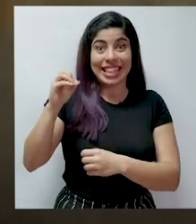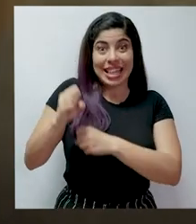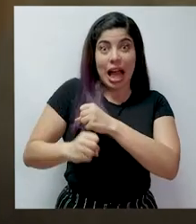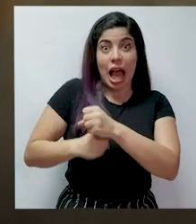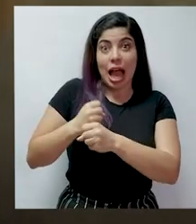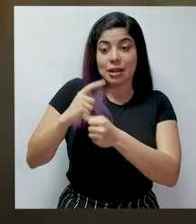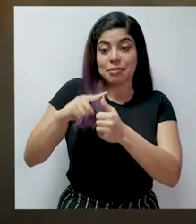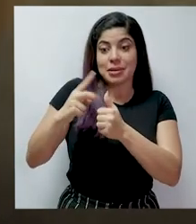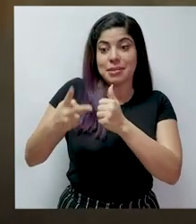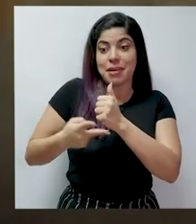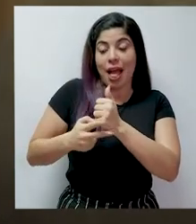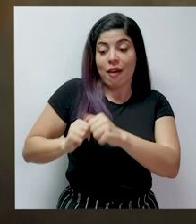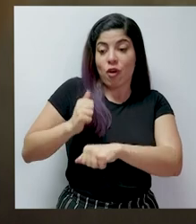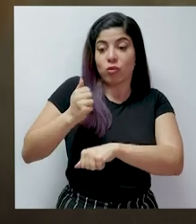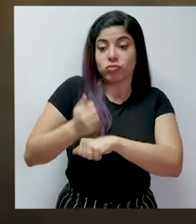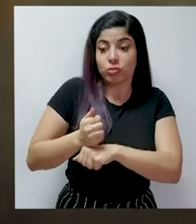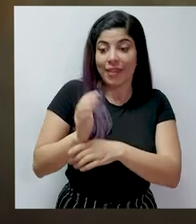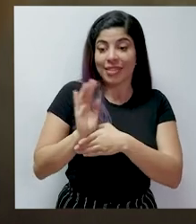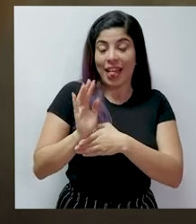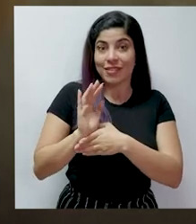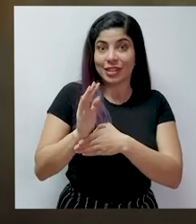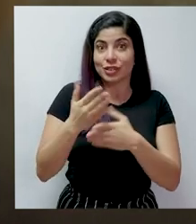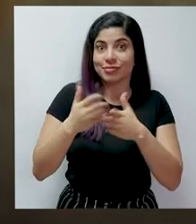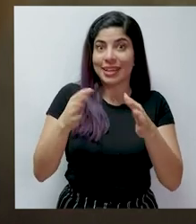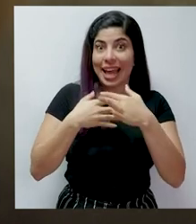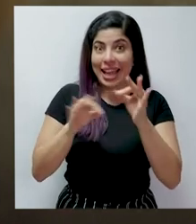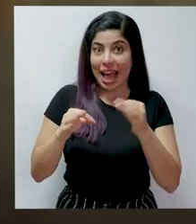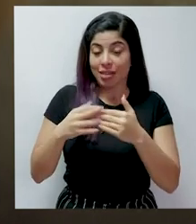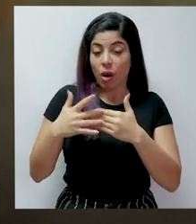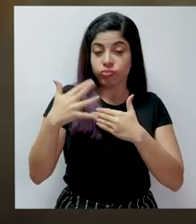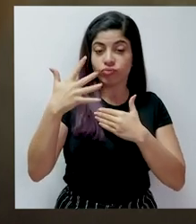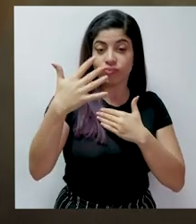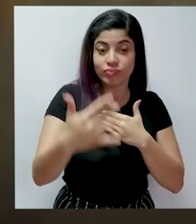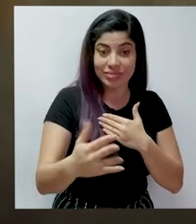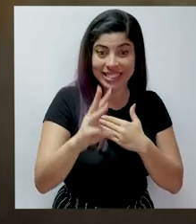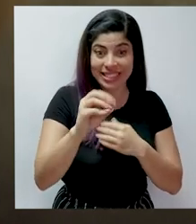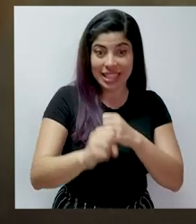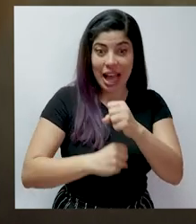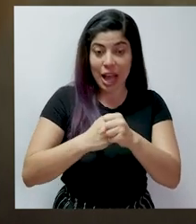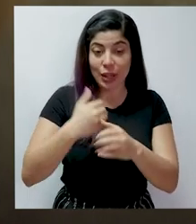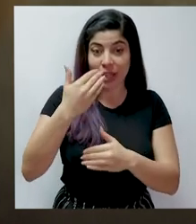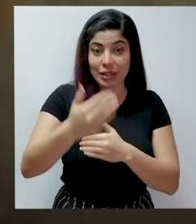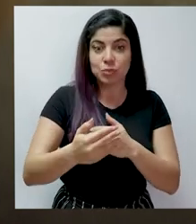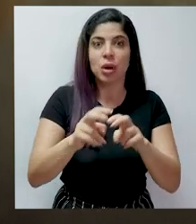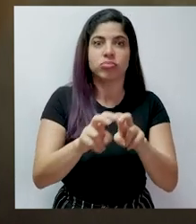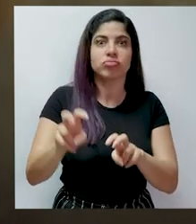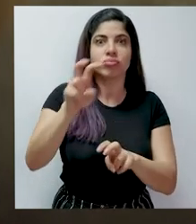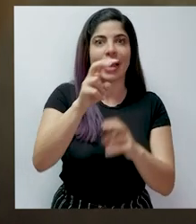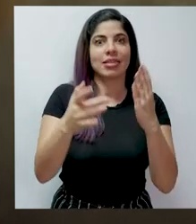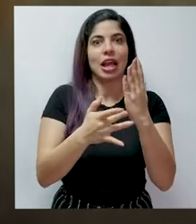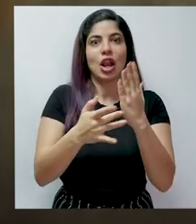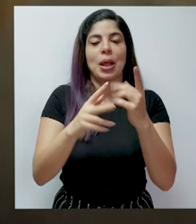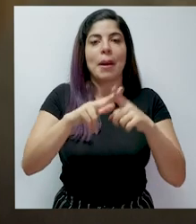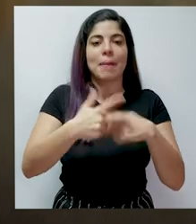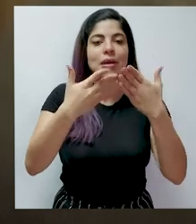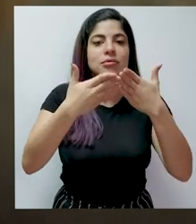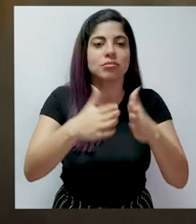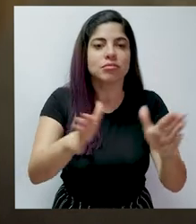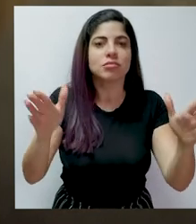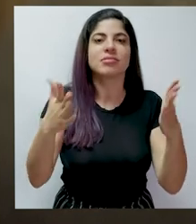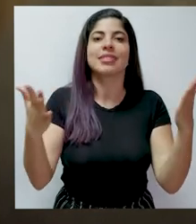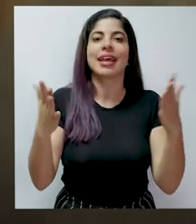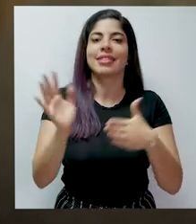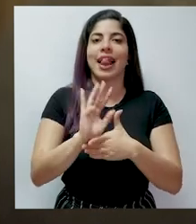60 años después de que llegara a nuestro país la televisión abierta y gratuita, daremos nuevamente un salto tecnológico con el inicio de las